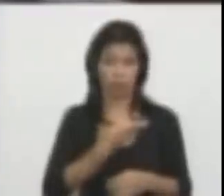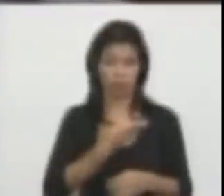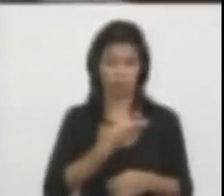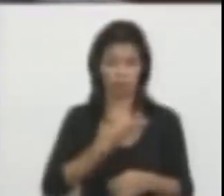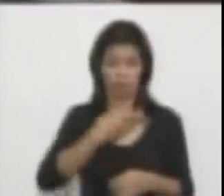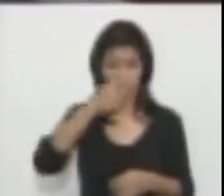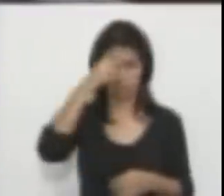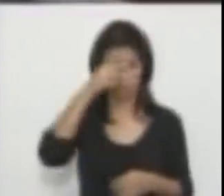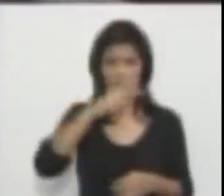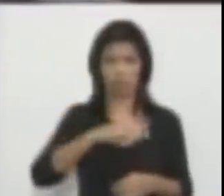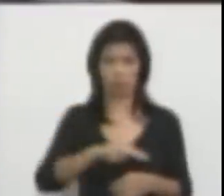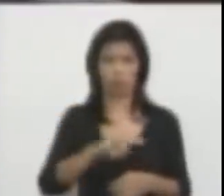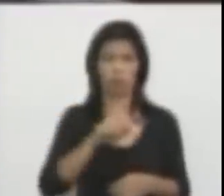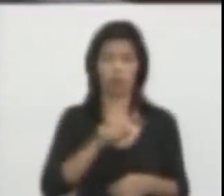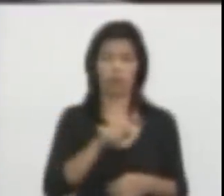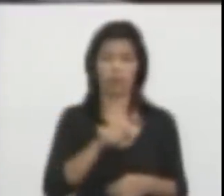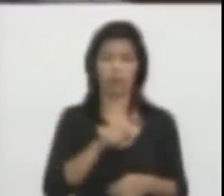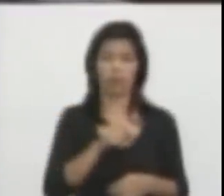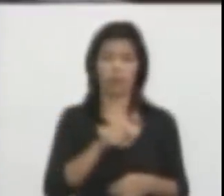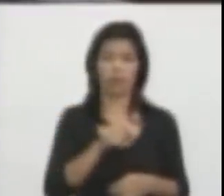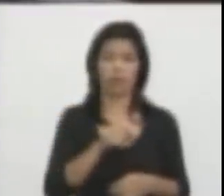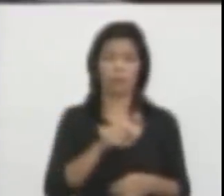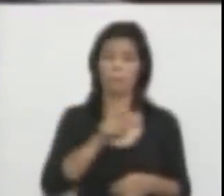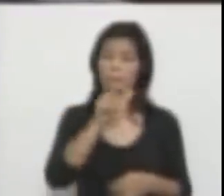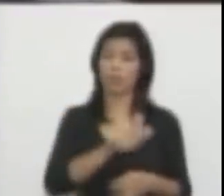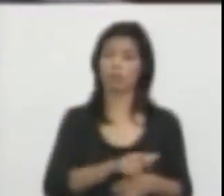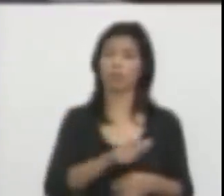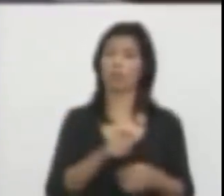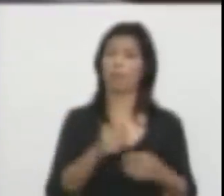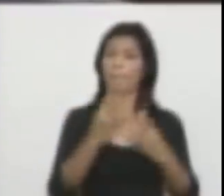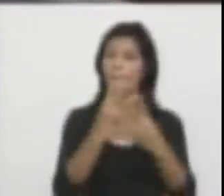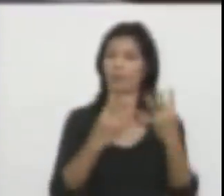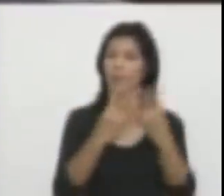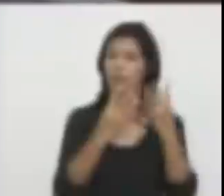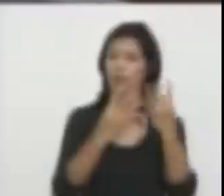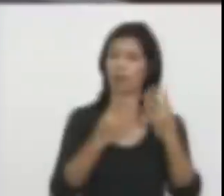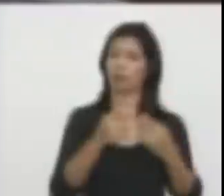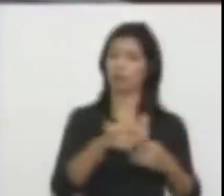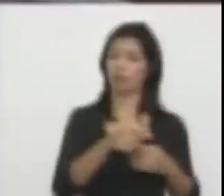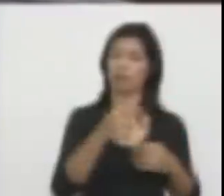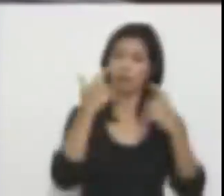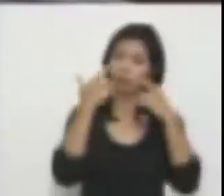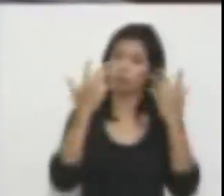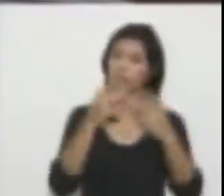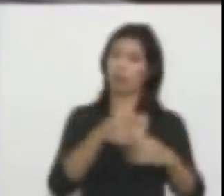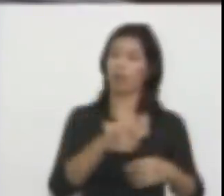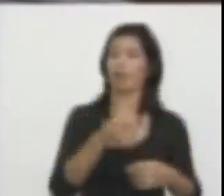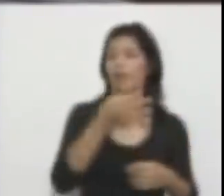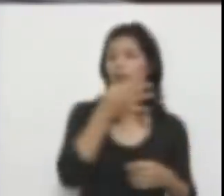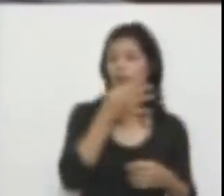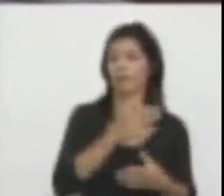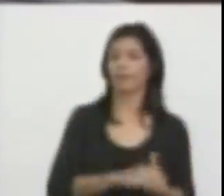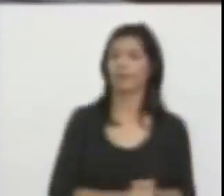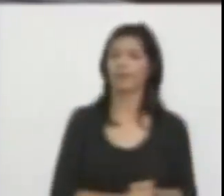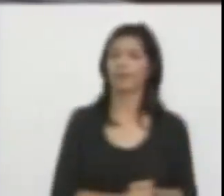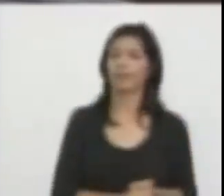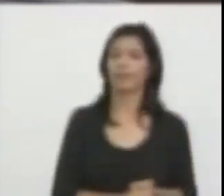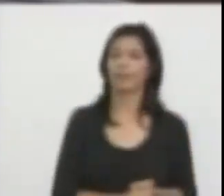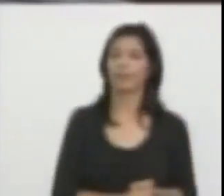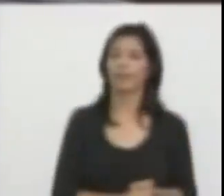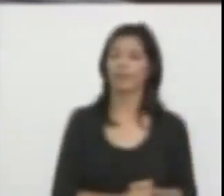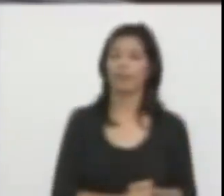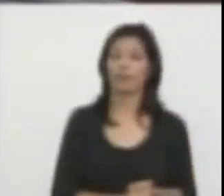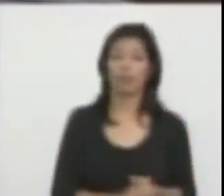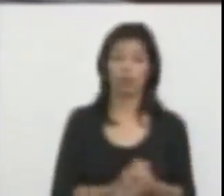matemático gay. Si uno de nosotros hubiera